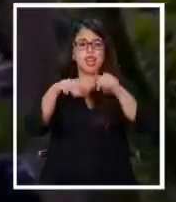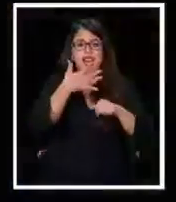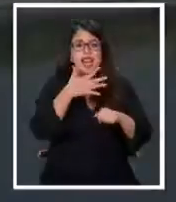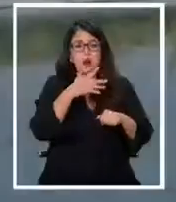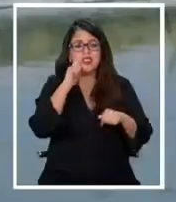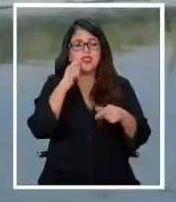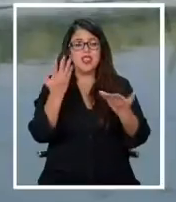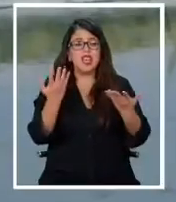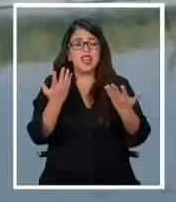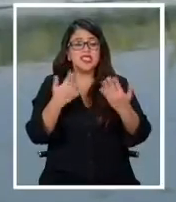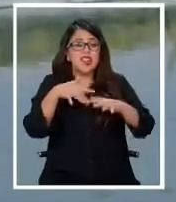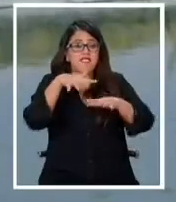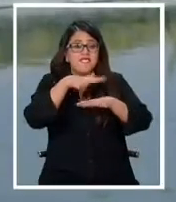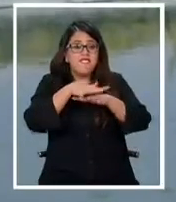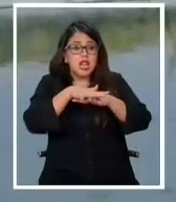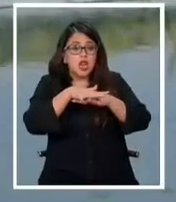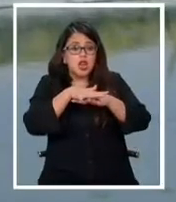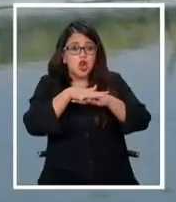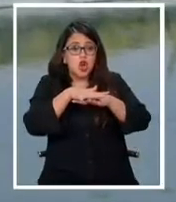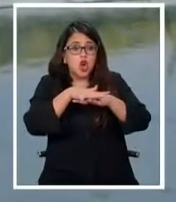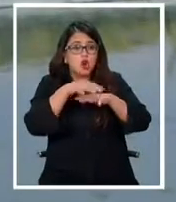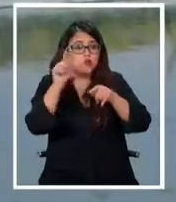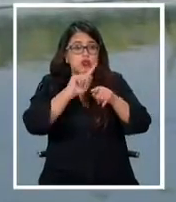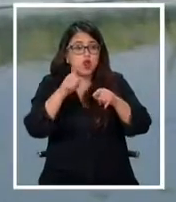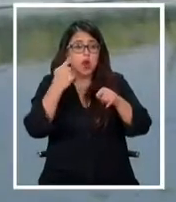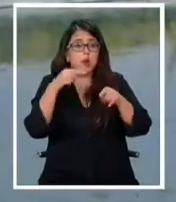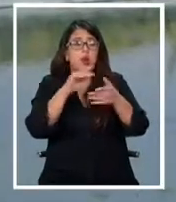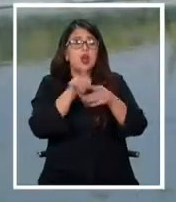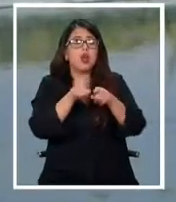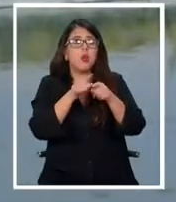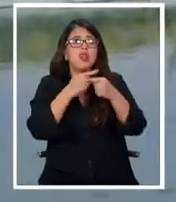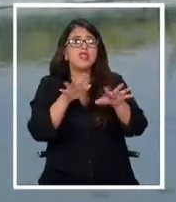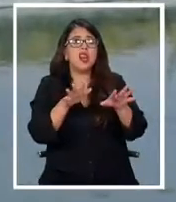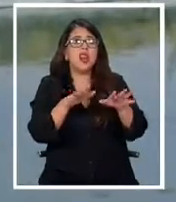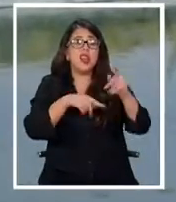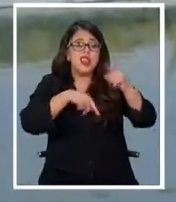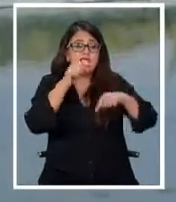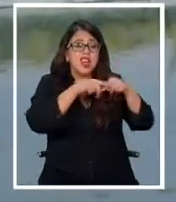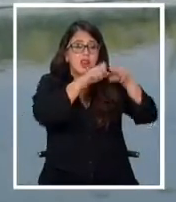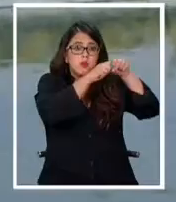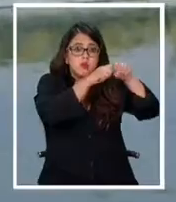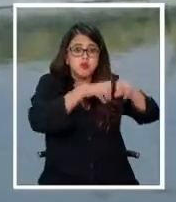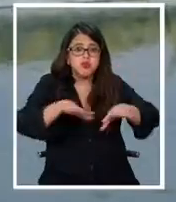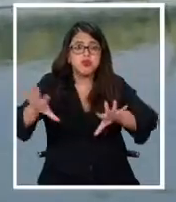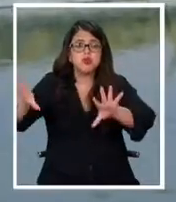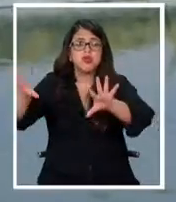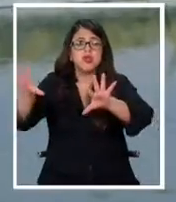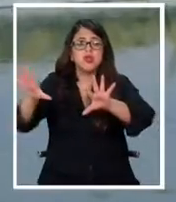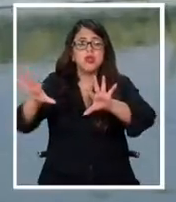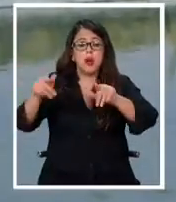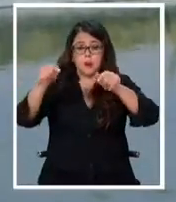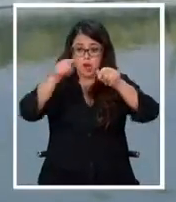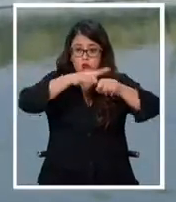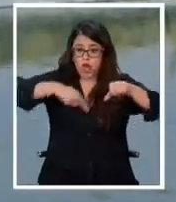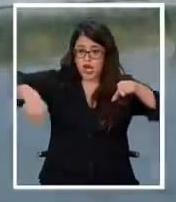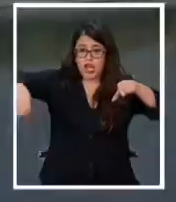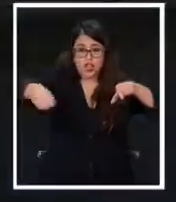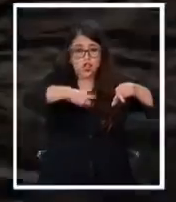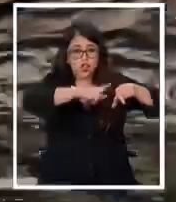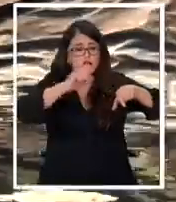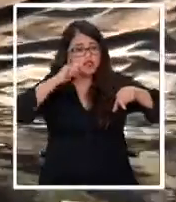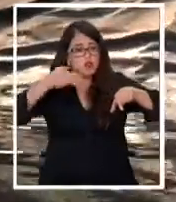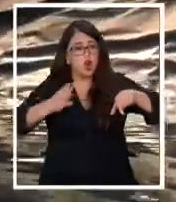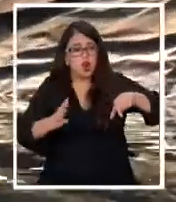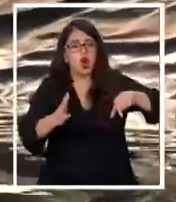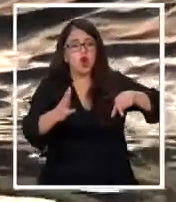se va a filtrar. Si fuese en tierra, hecho en tierra, lo que sea, se va a escapar agua. Pero así con una membrana, esto se mantiene, se mantiene,